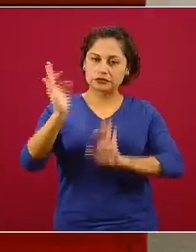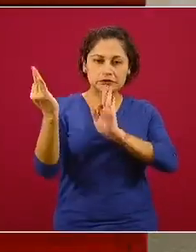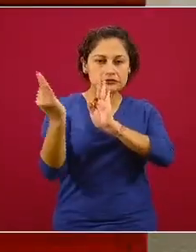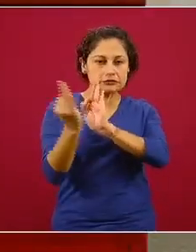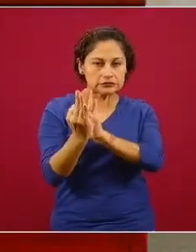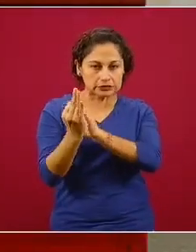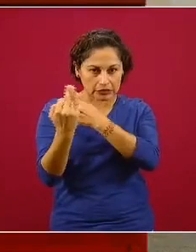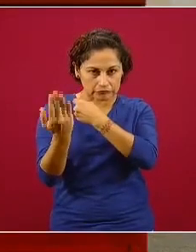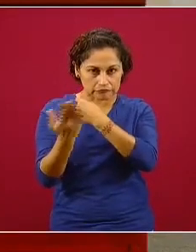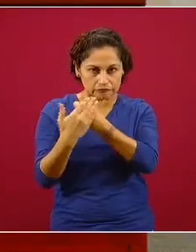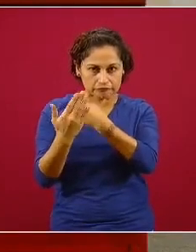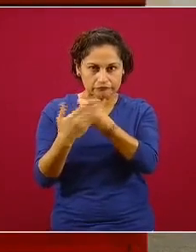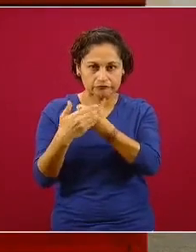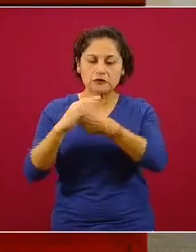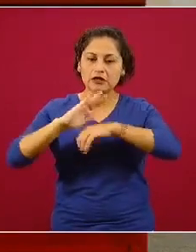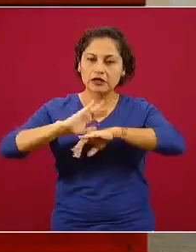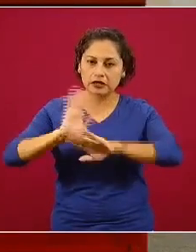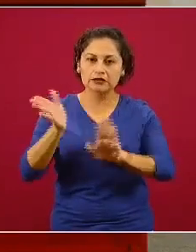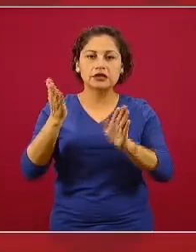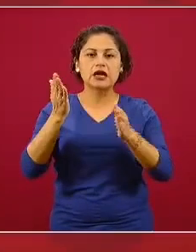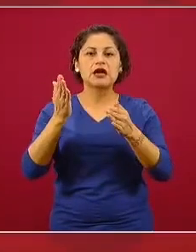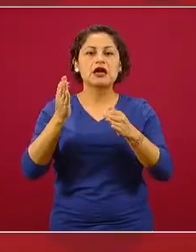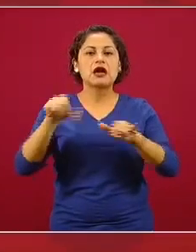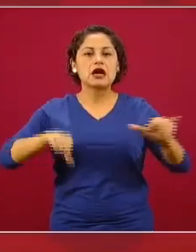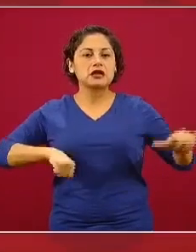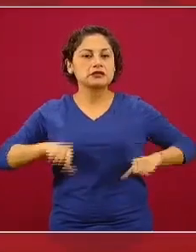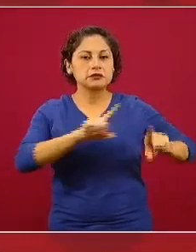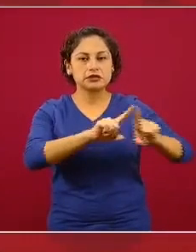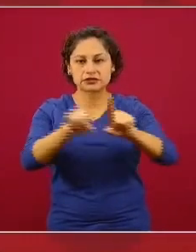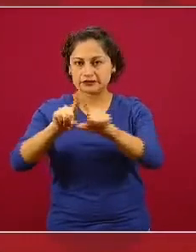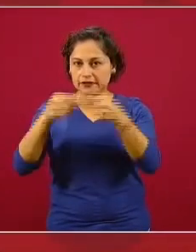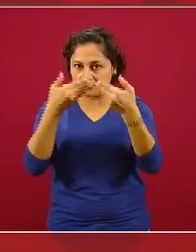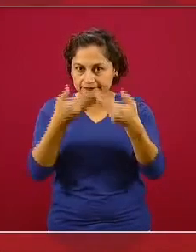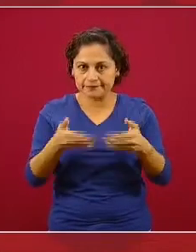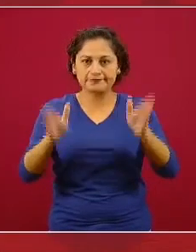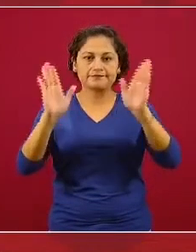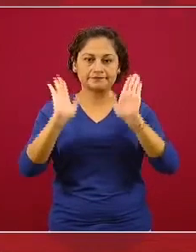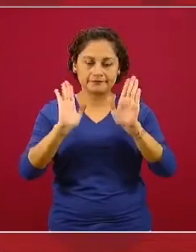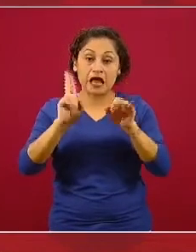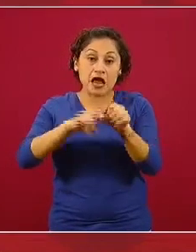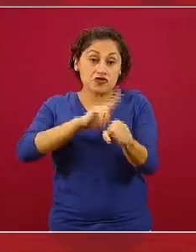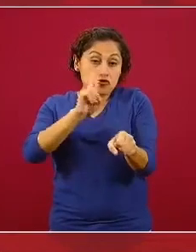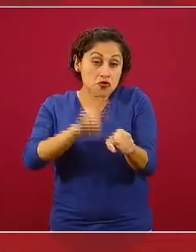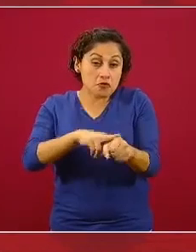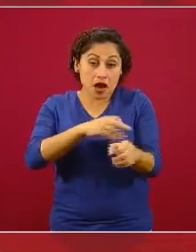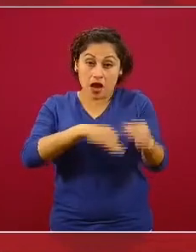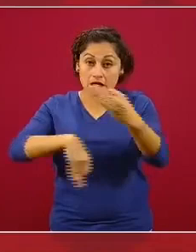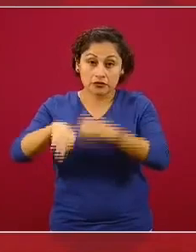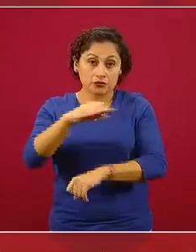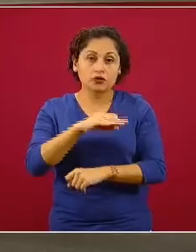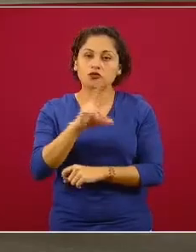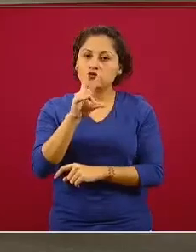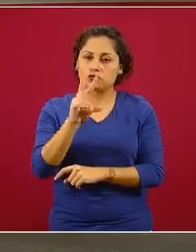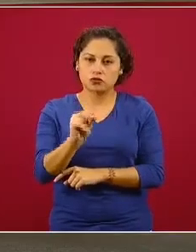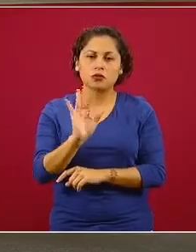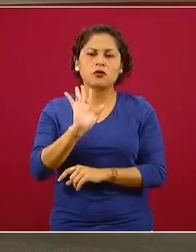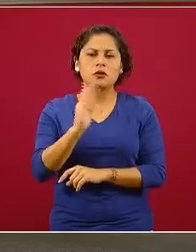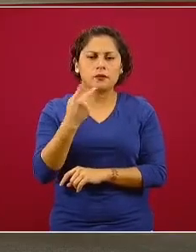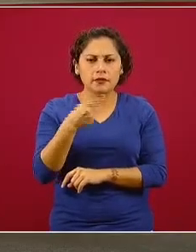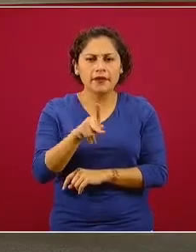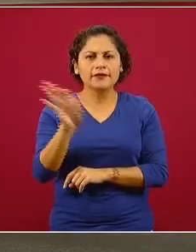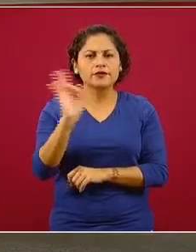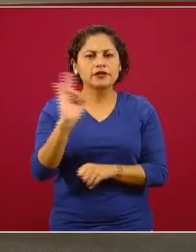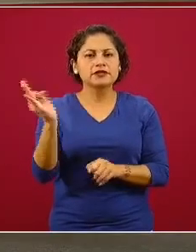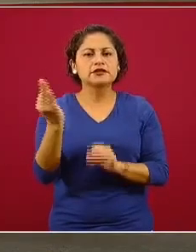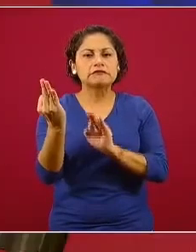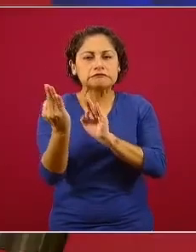regresar a las actividades si no normales en el contexto de lo que vamos a identificar como una nueva normalidad. Esto es decir,